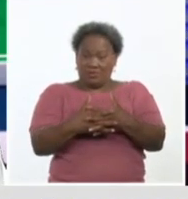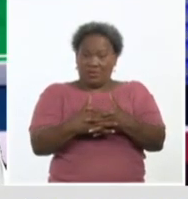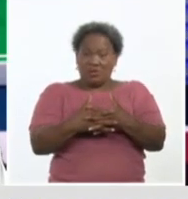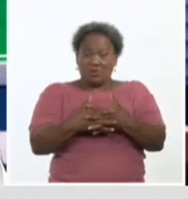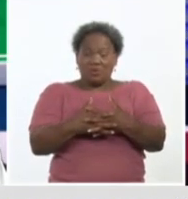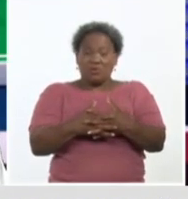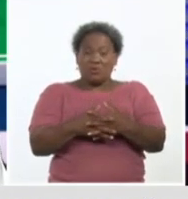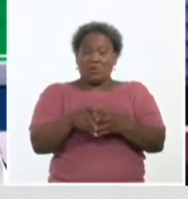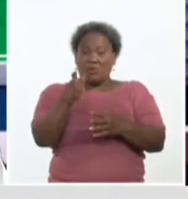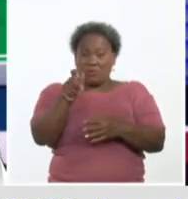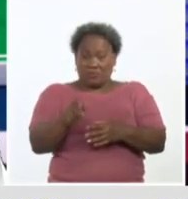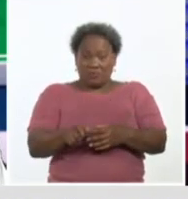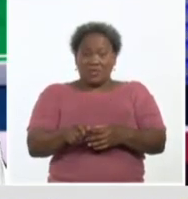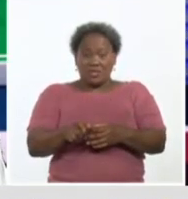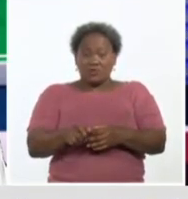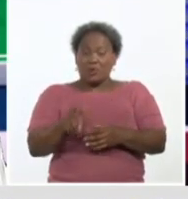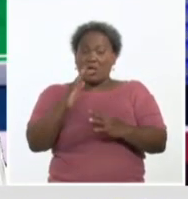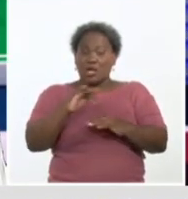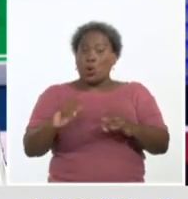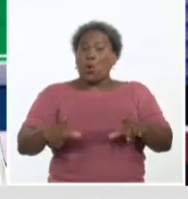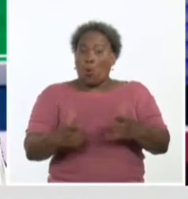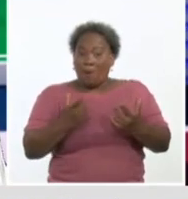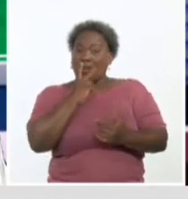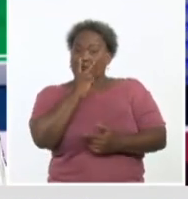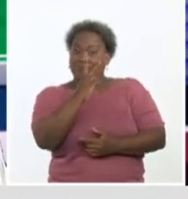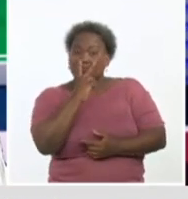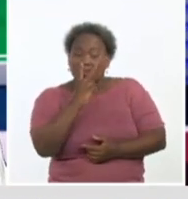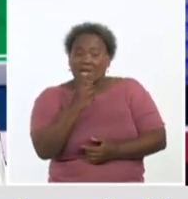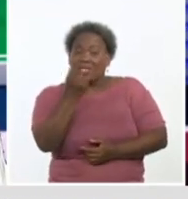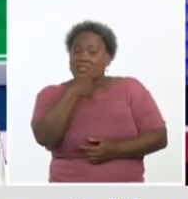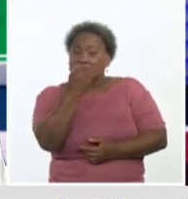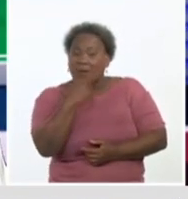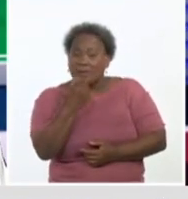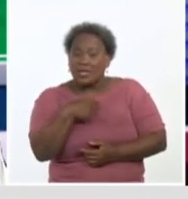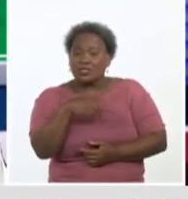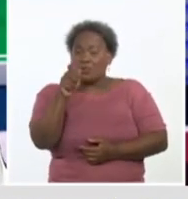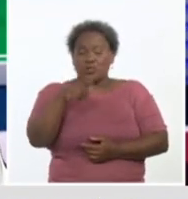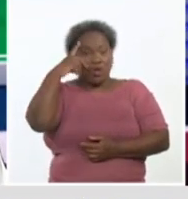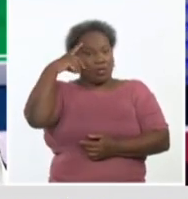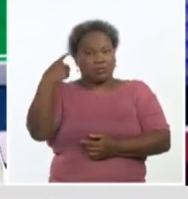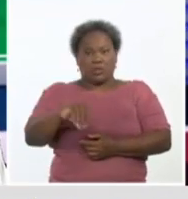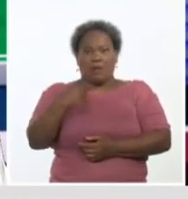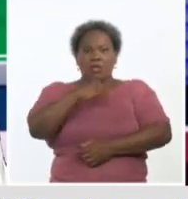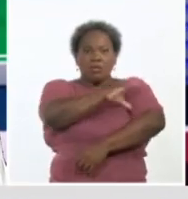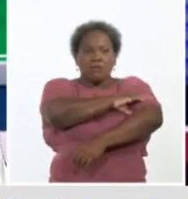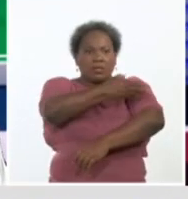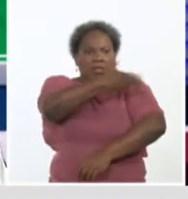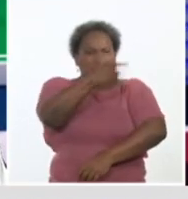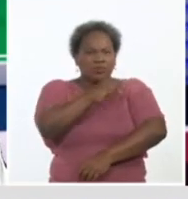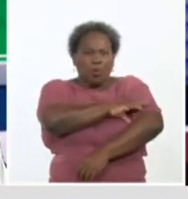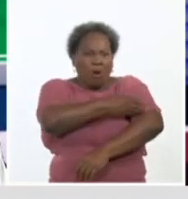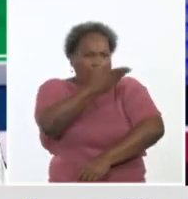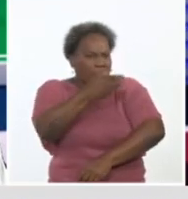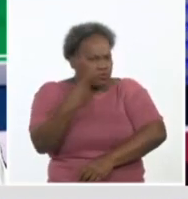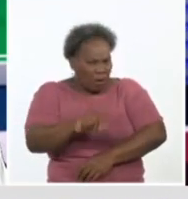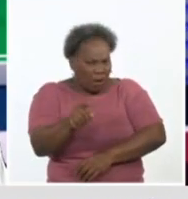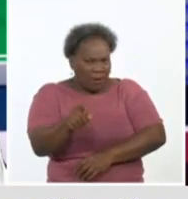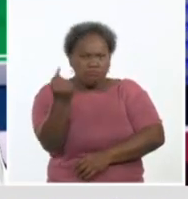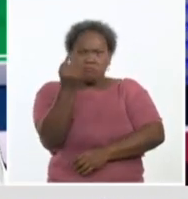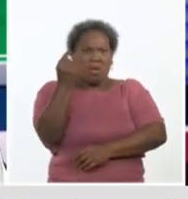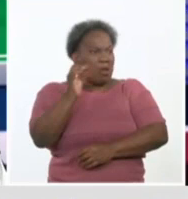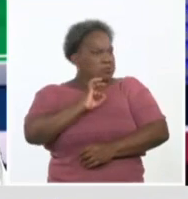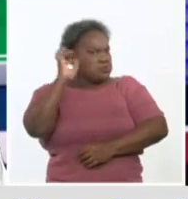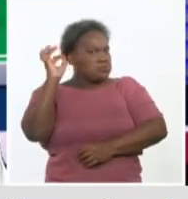siempre al tratamiento y al hecho de personas que no conocen que son hipertensas, lo que nos habla también de la